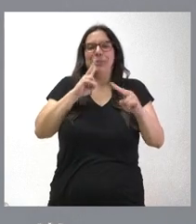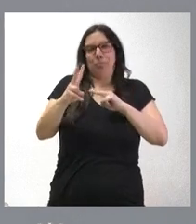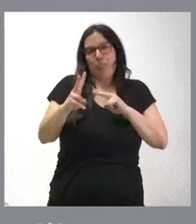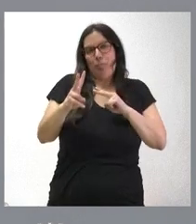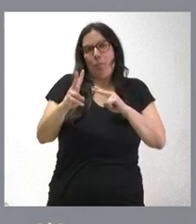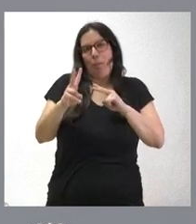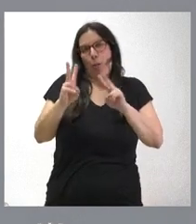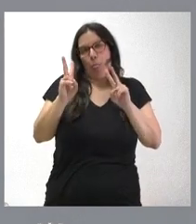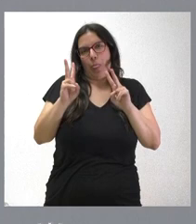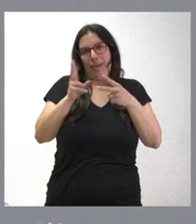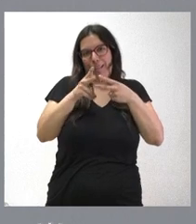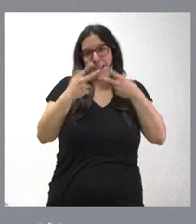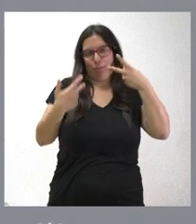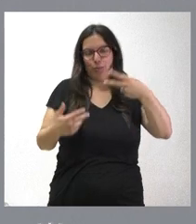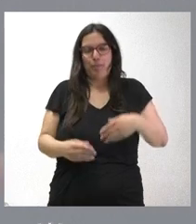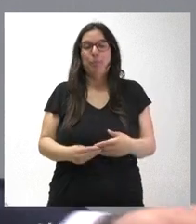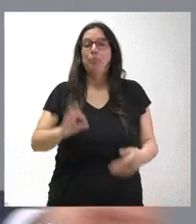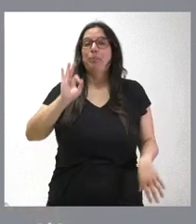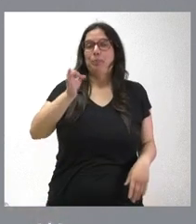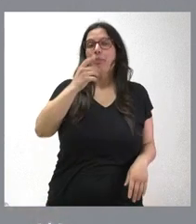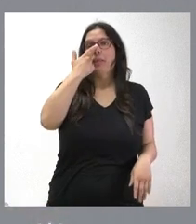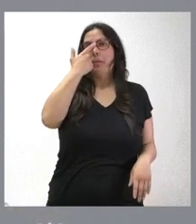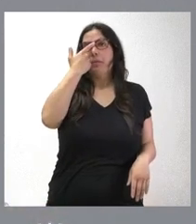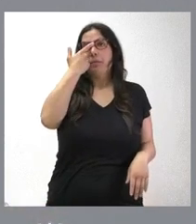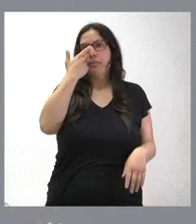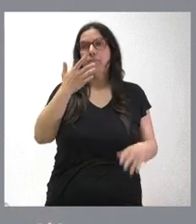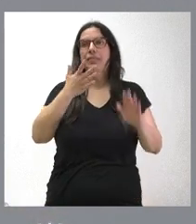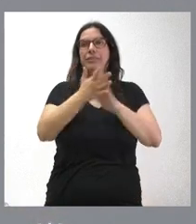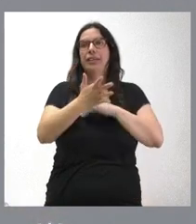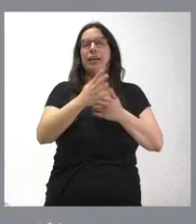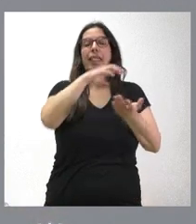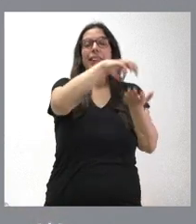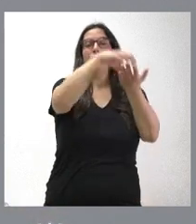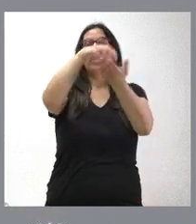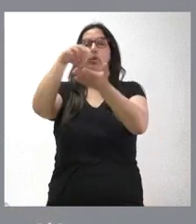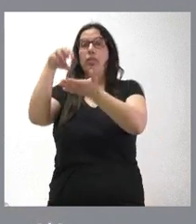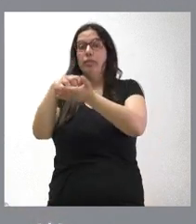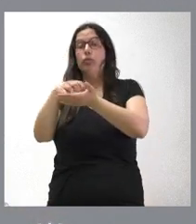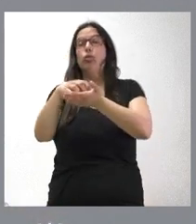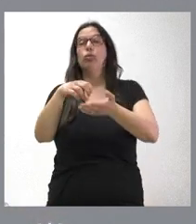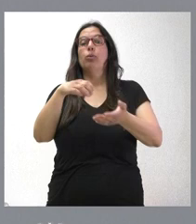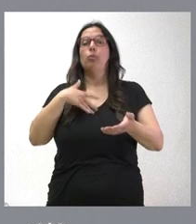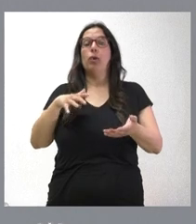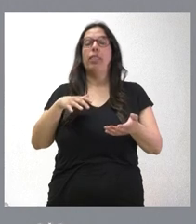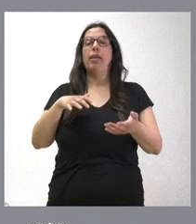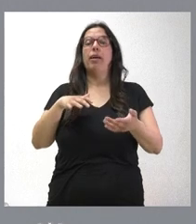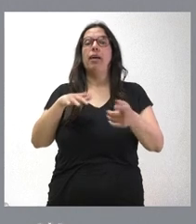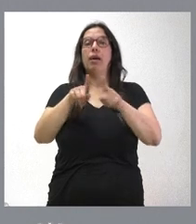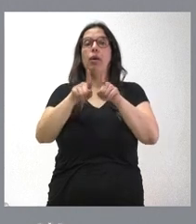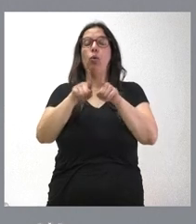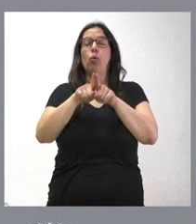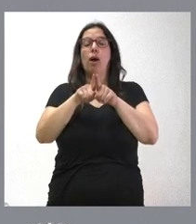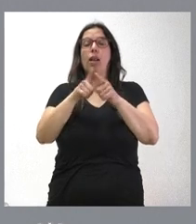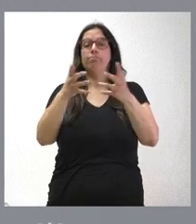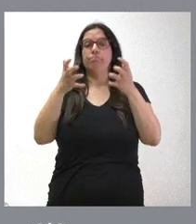ambas. Efectivamente ampliamos el número de los centros que se pueden beneficiar de este tipo de servicios y por tanto